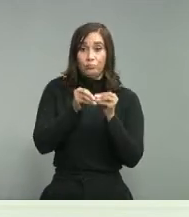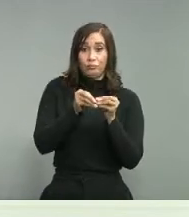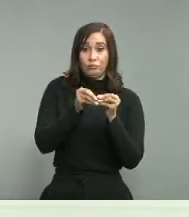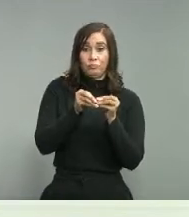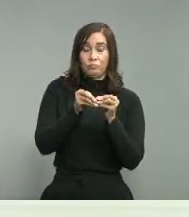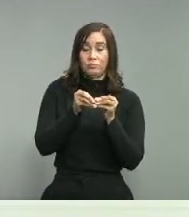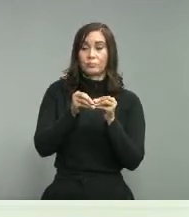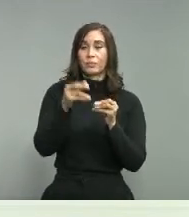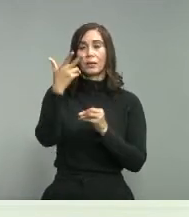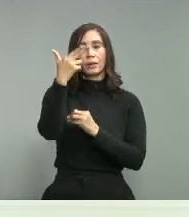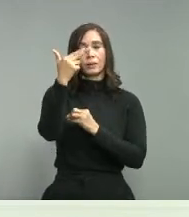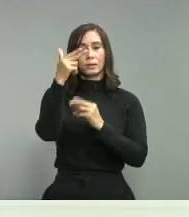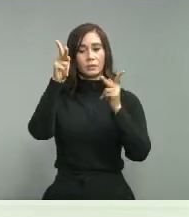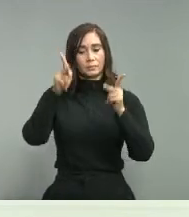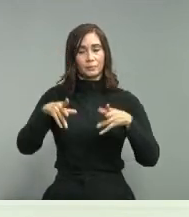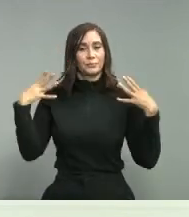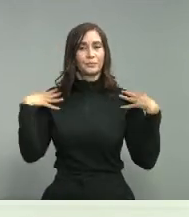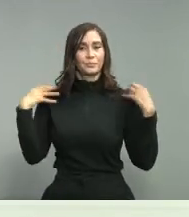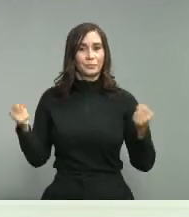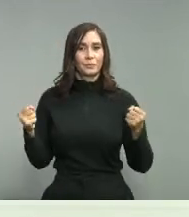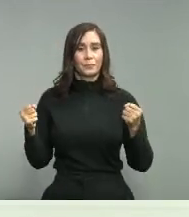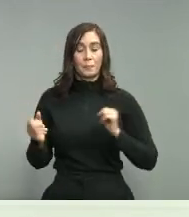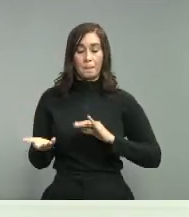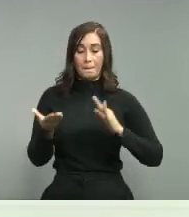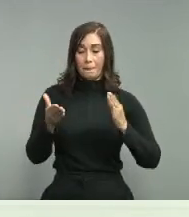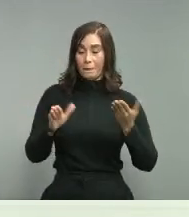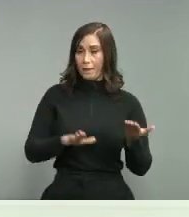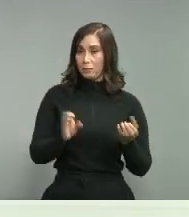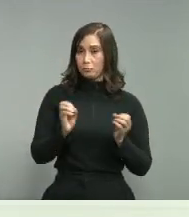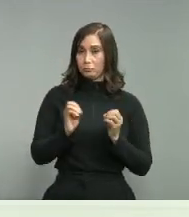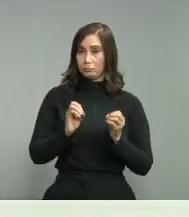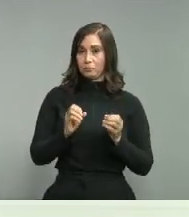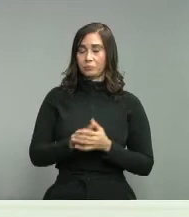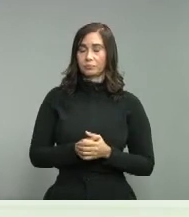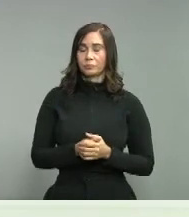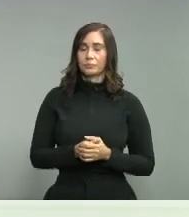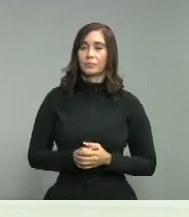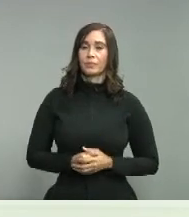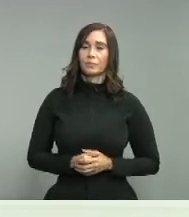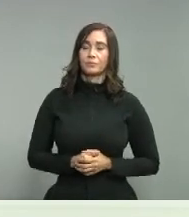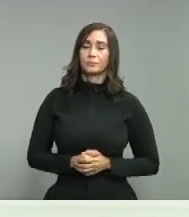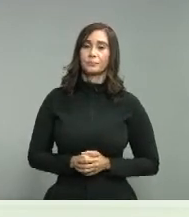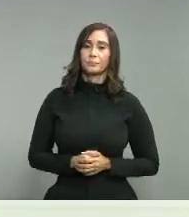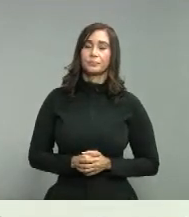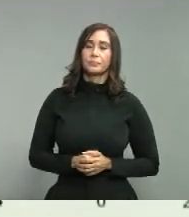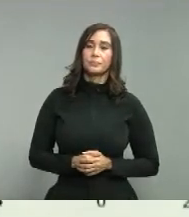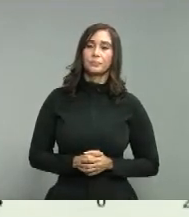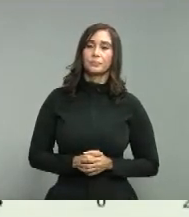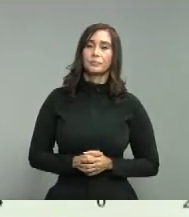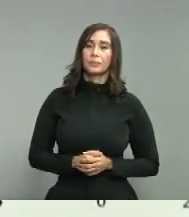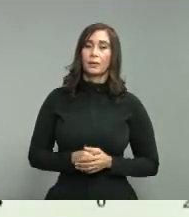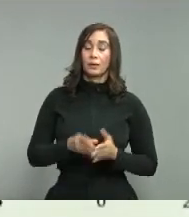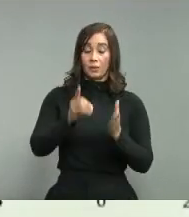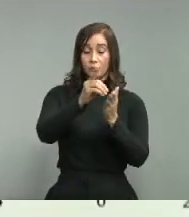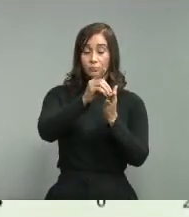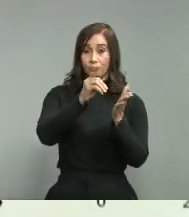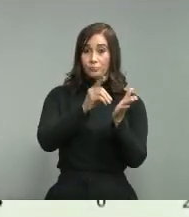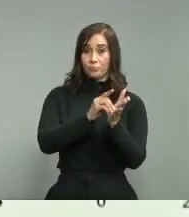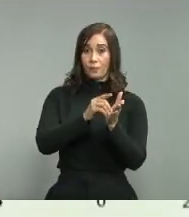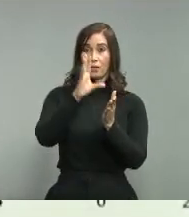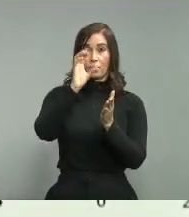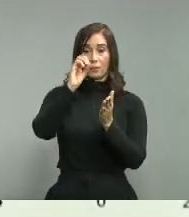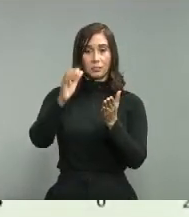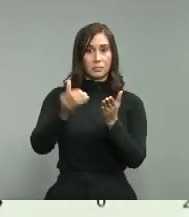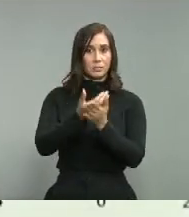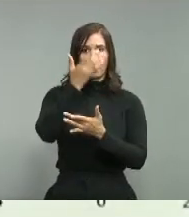13 recuperados 0 casos nuevos de fallecimiento Dajabón 0